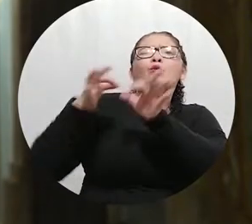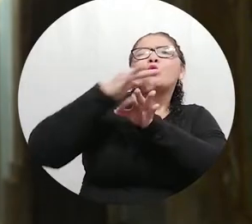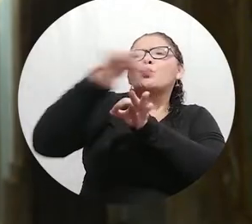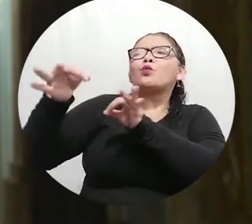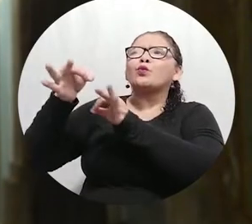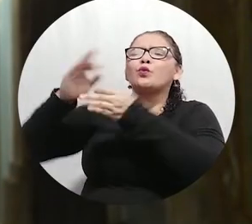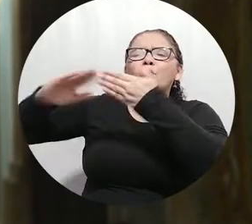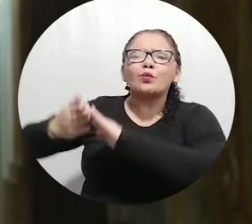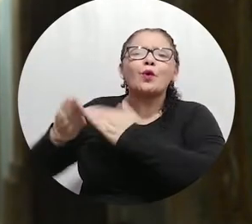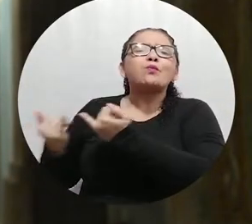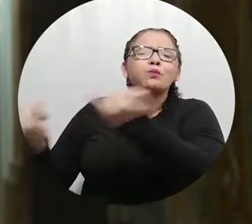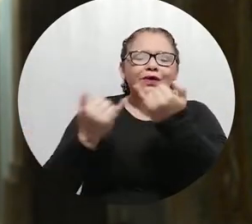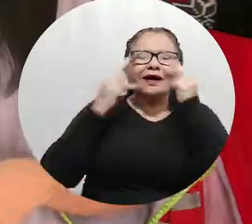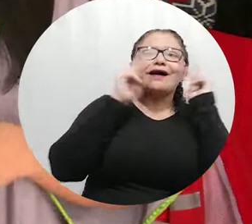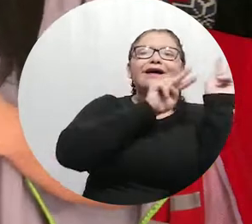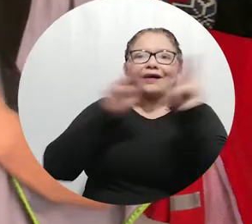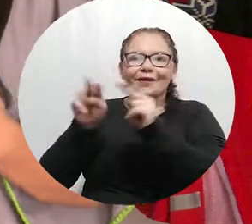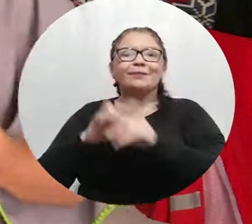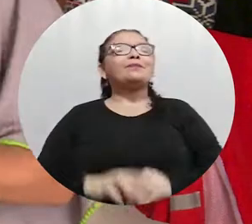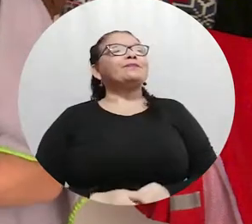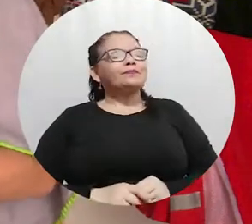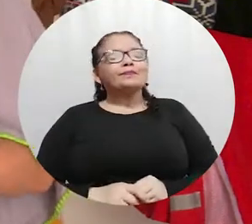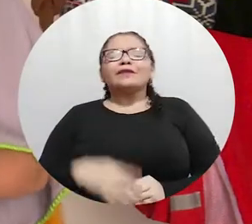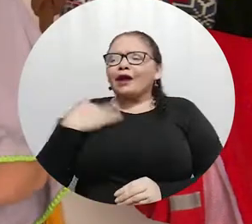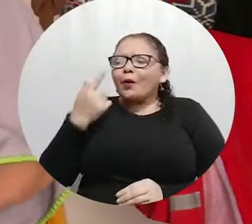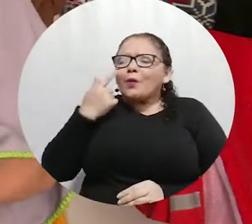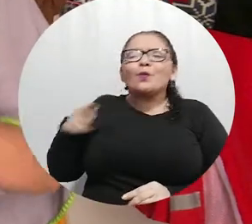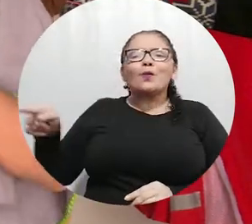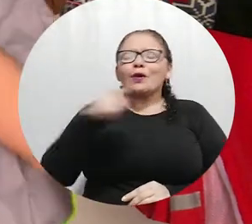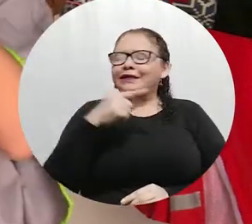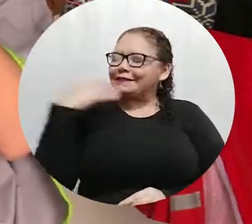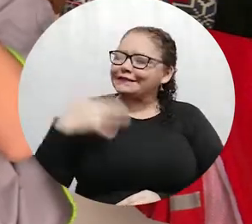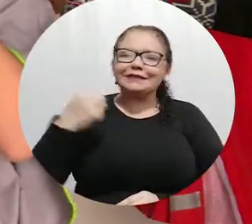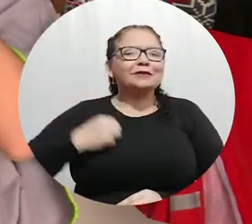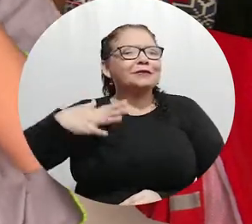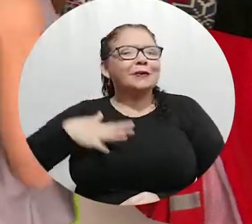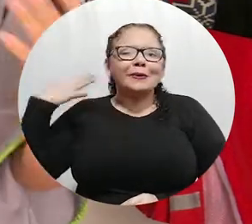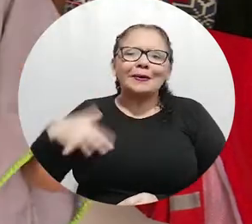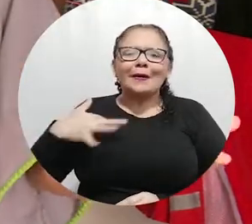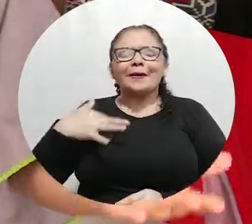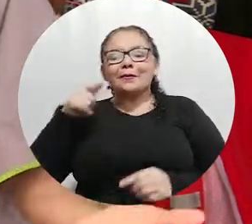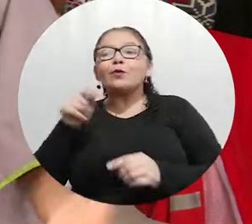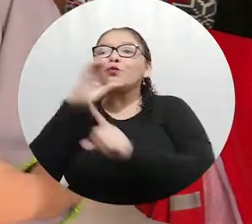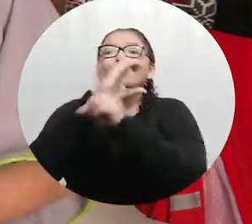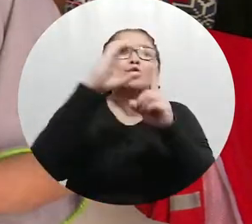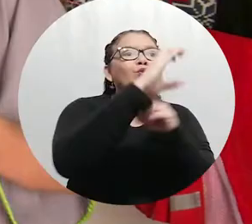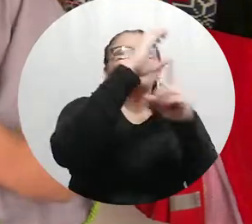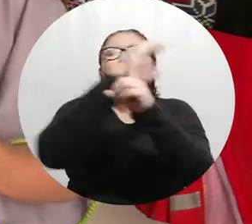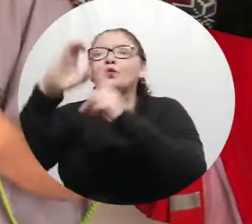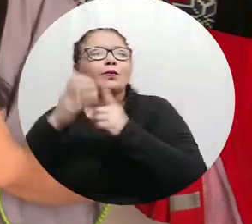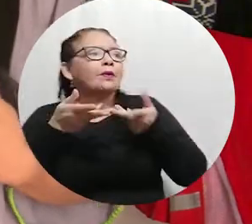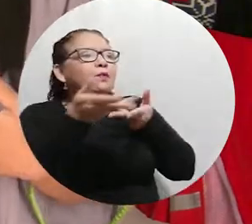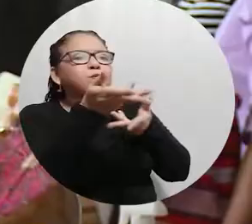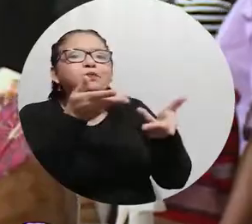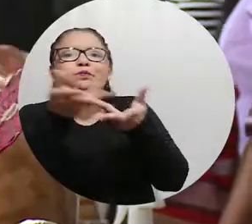pueblos. Entonces es una muy buena oportunidad. Nos parece un escenario muy significativo, ya que nos ayuda a compartir con las demás culturas y